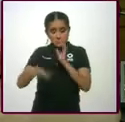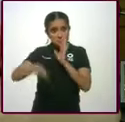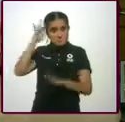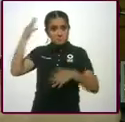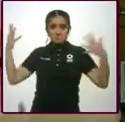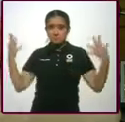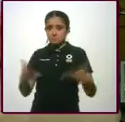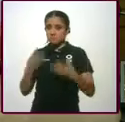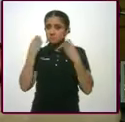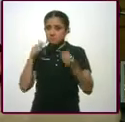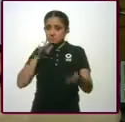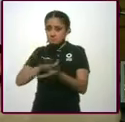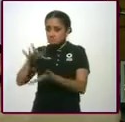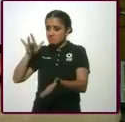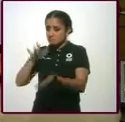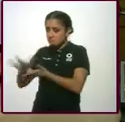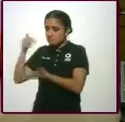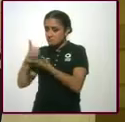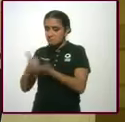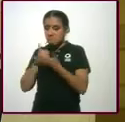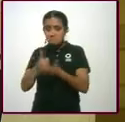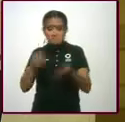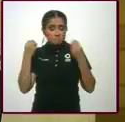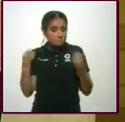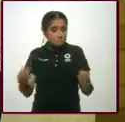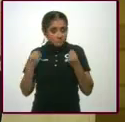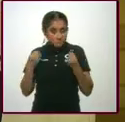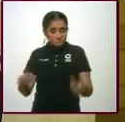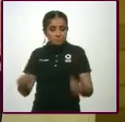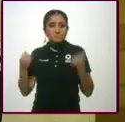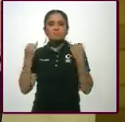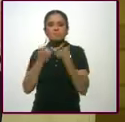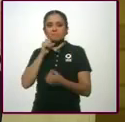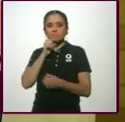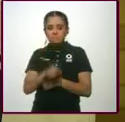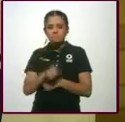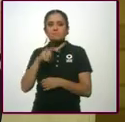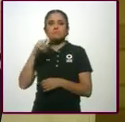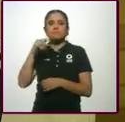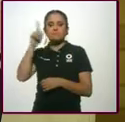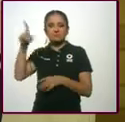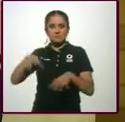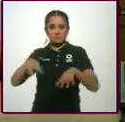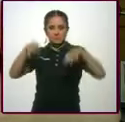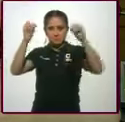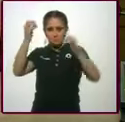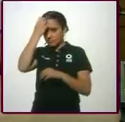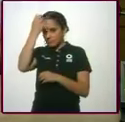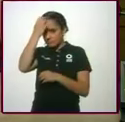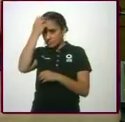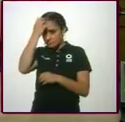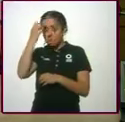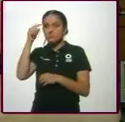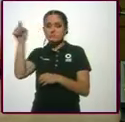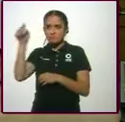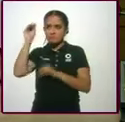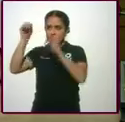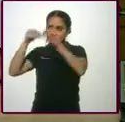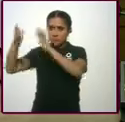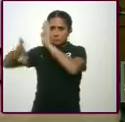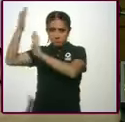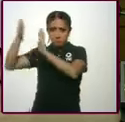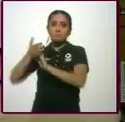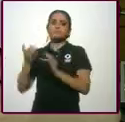y había asistencia pública. También, por ejemplo, el Alcázar del Castillo de Chapultepec lo realizó en la